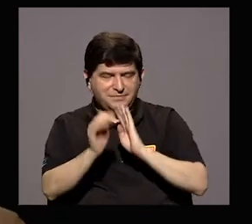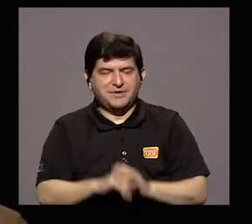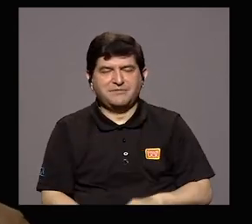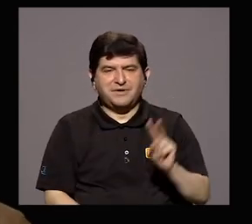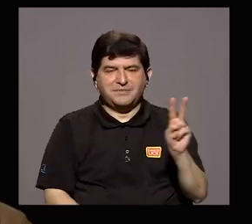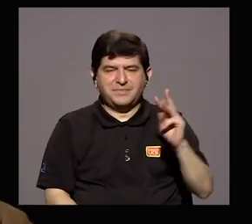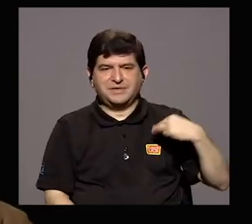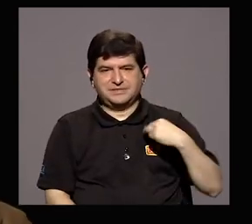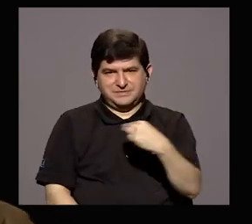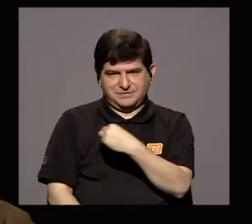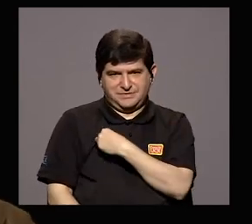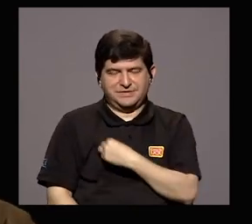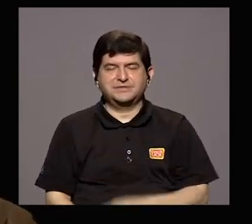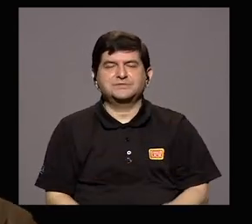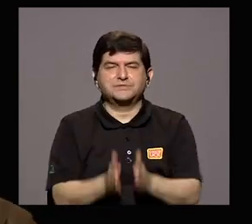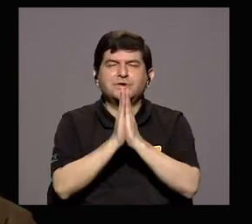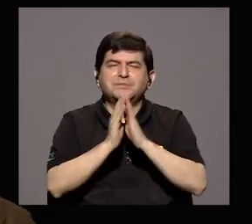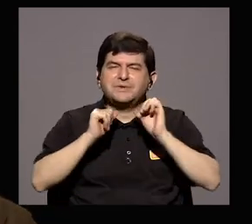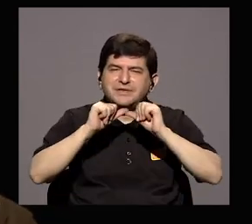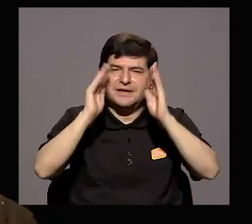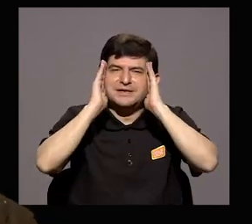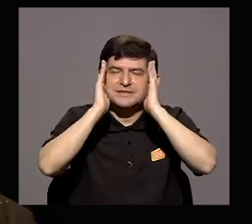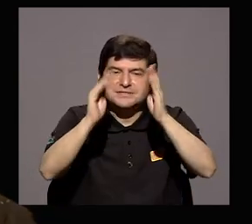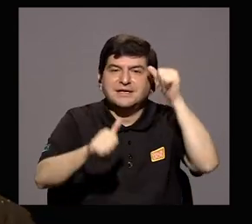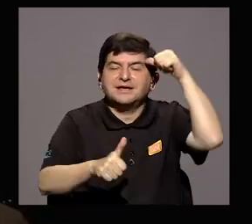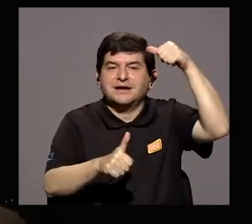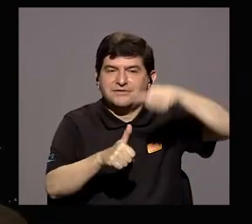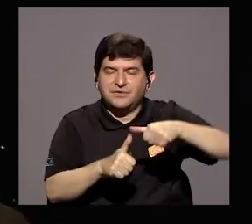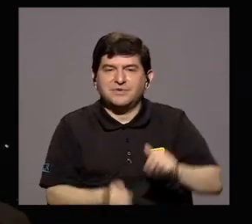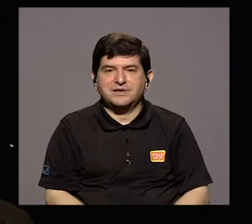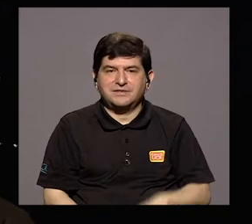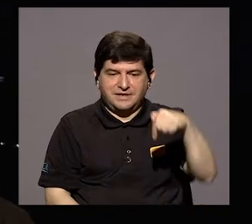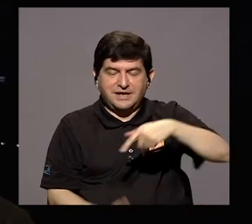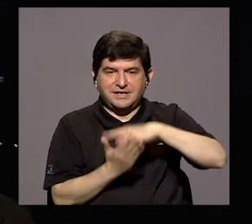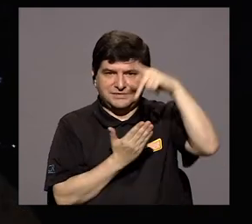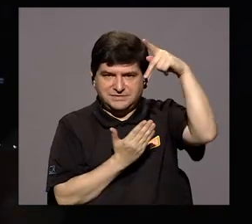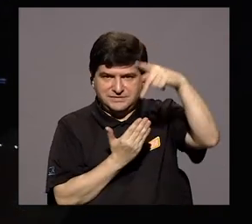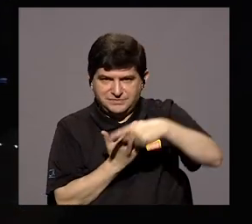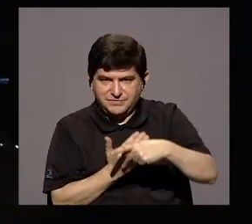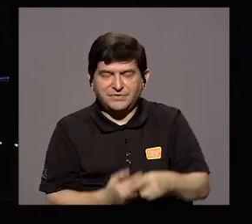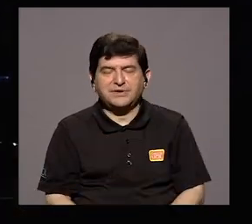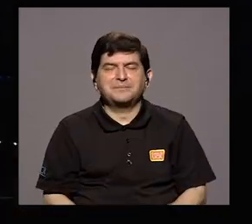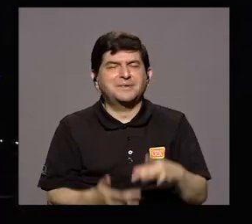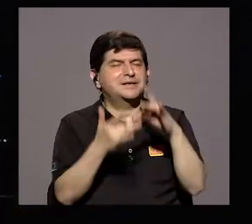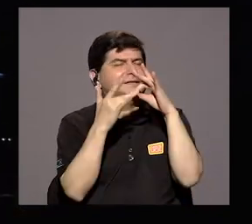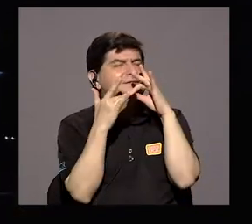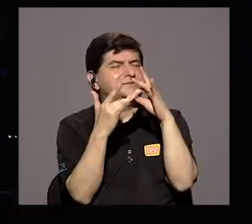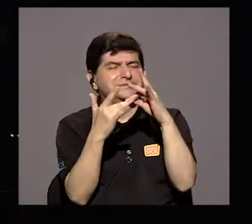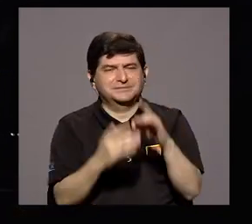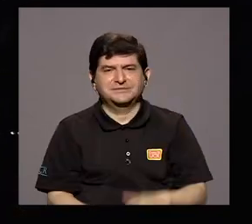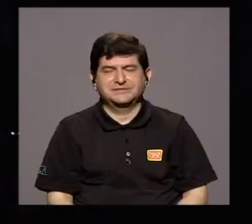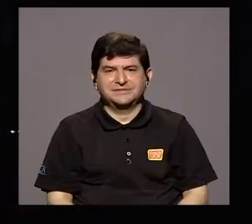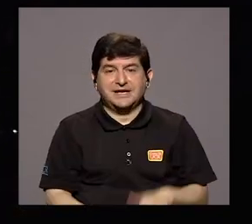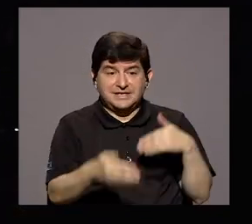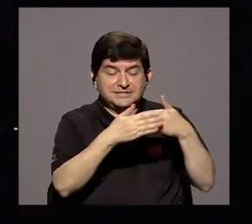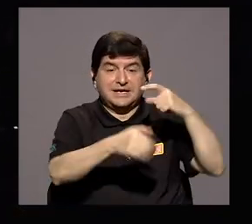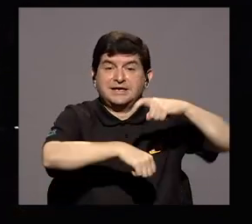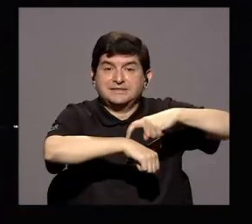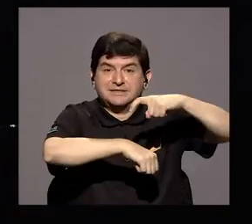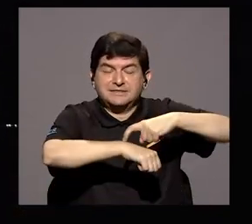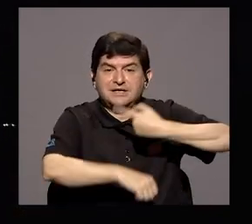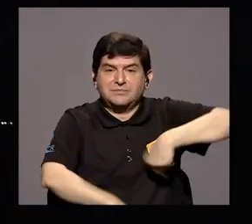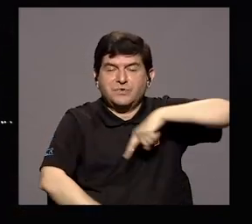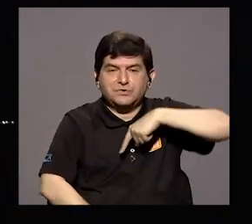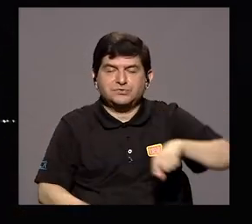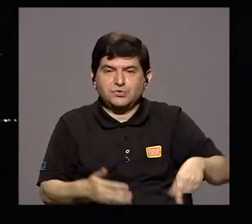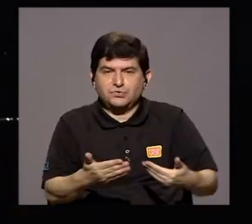el viceministro, así que le pido que nos acompañen y que recuerden que esta programación que tenemos para ustedes es muy especial y se nos acercan unos días en los que vamos a